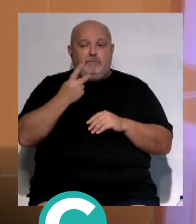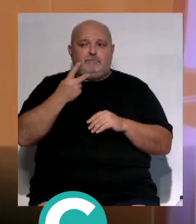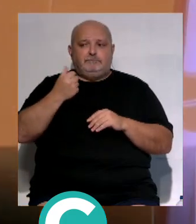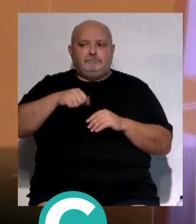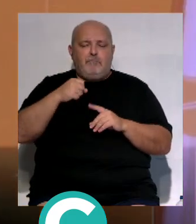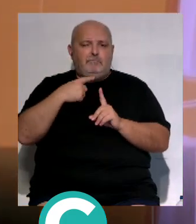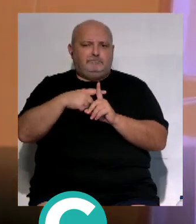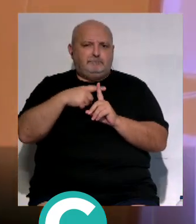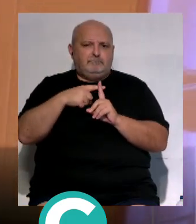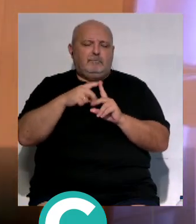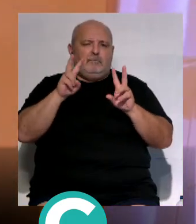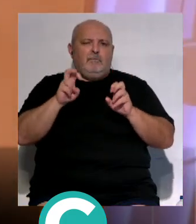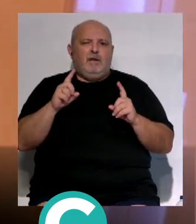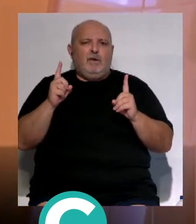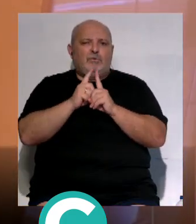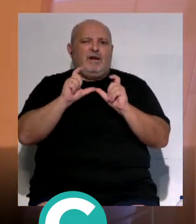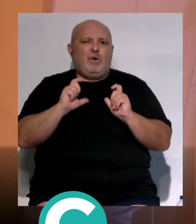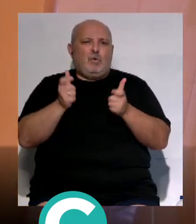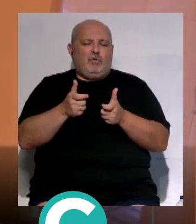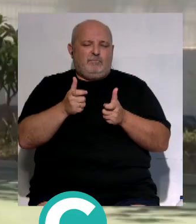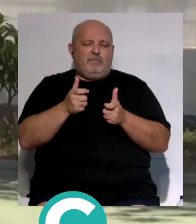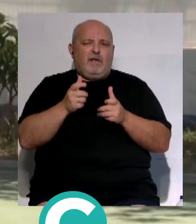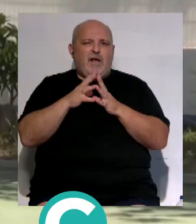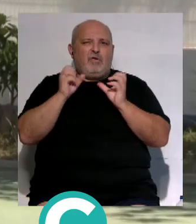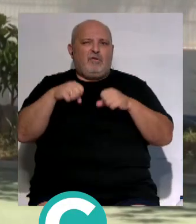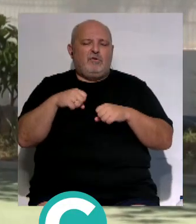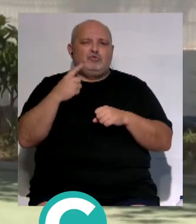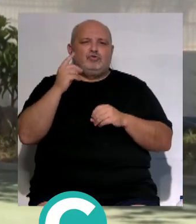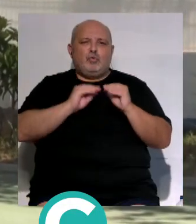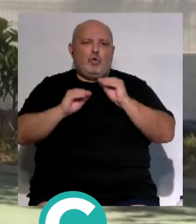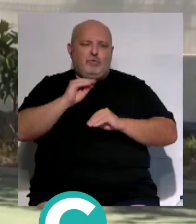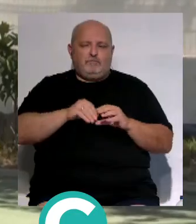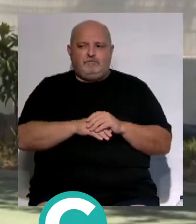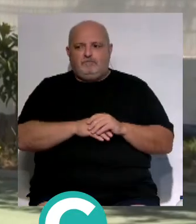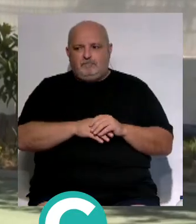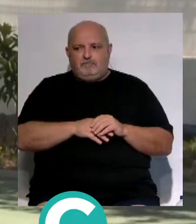valorado de manera muy positiva este encuentro en el que se han acordado soluciones.